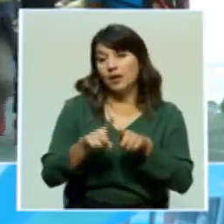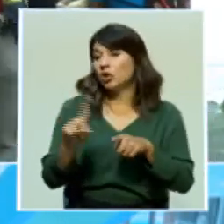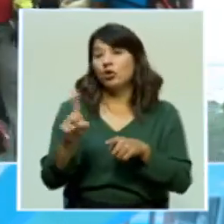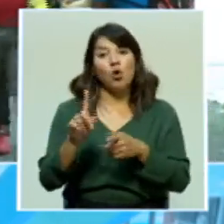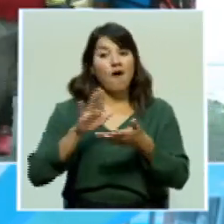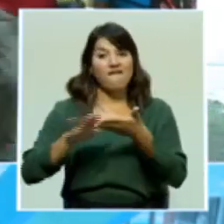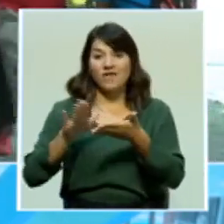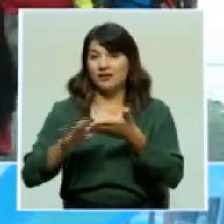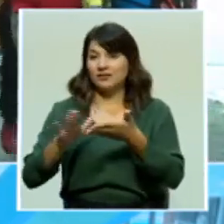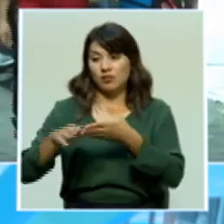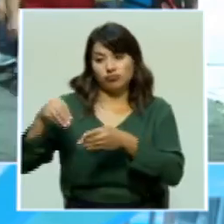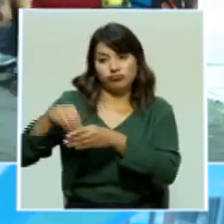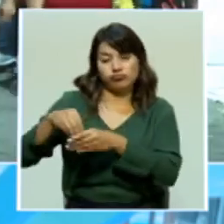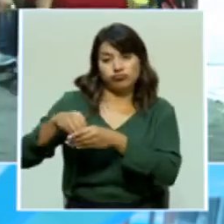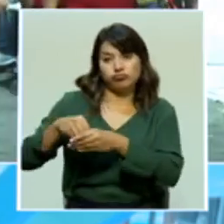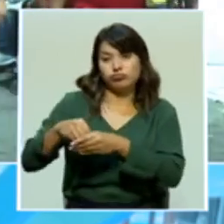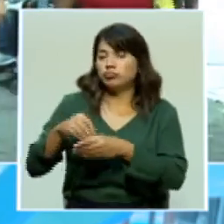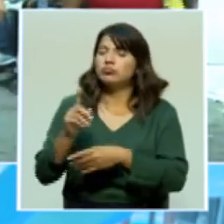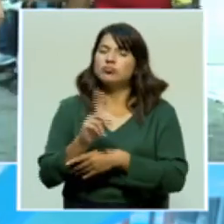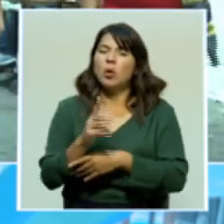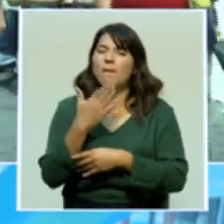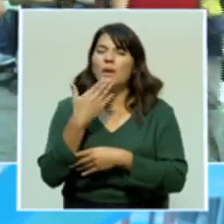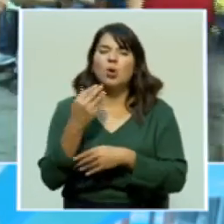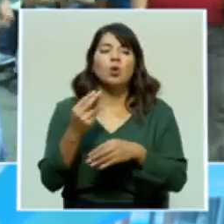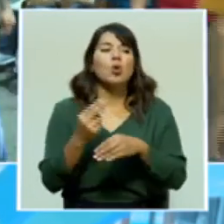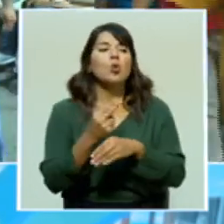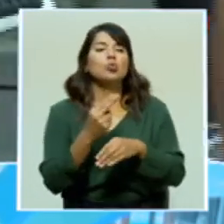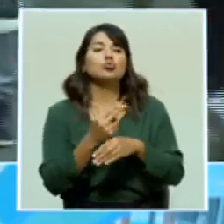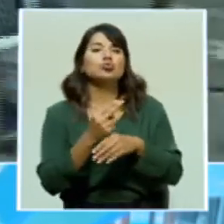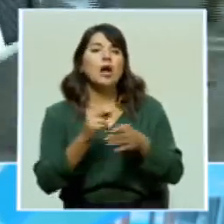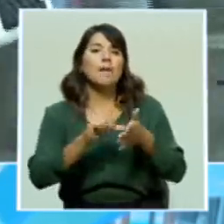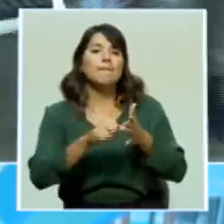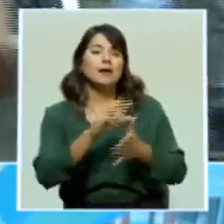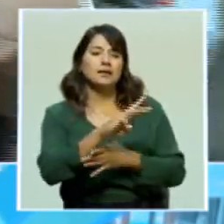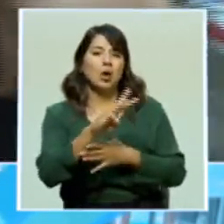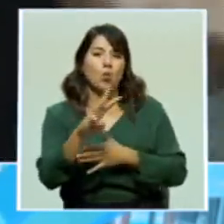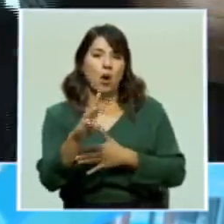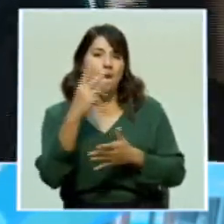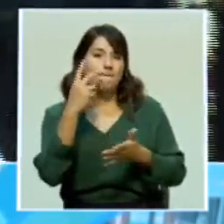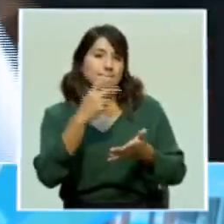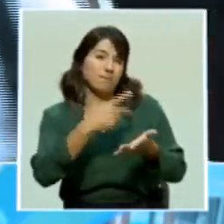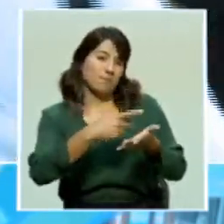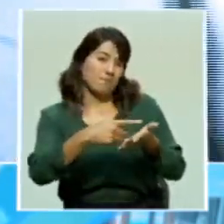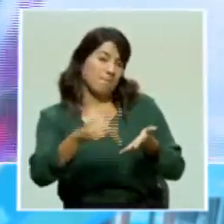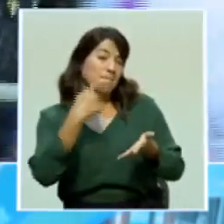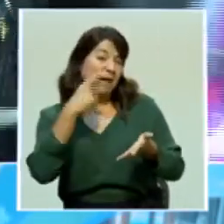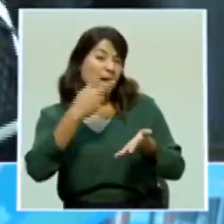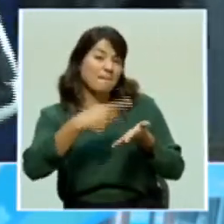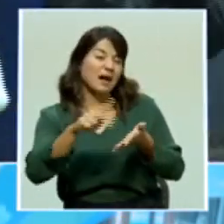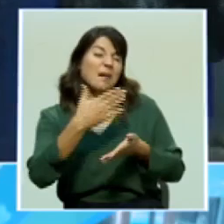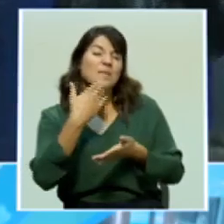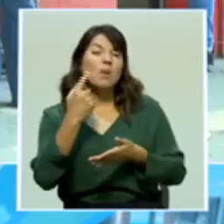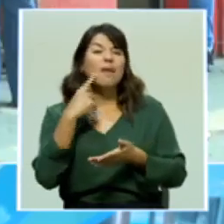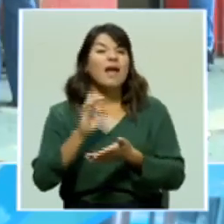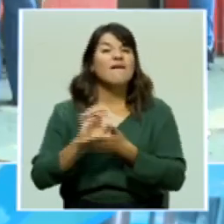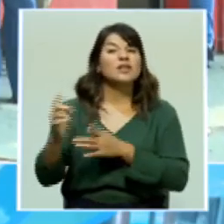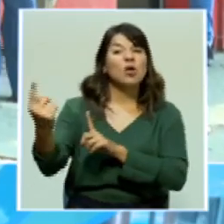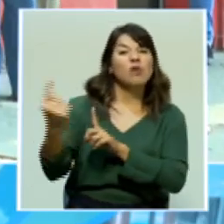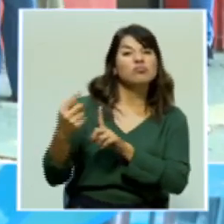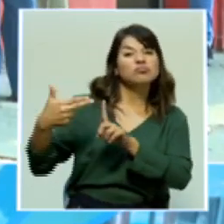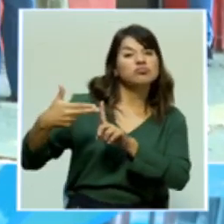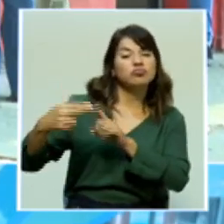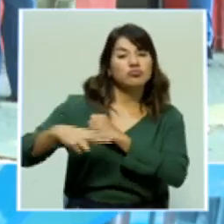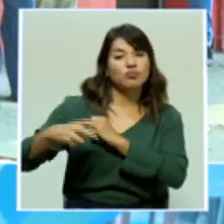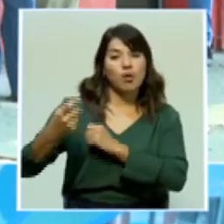cantidades de dinero, tratar de utilizar los medios electrónicos de pago con la finalidad de evitar ser víctimas de este delito de